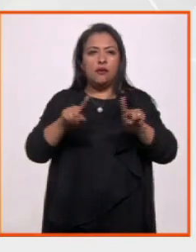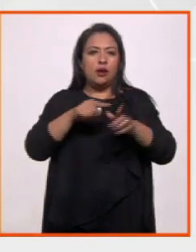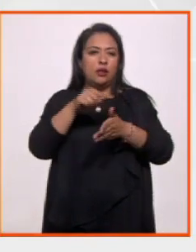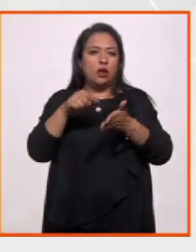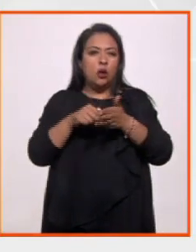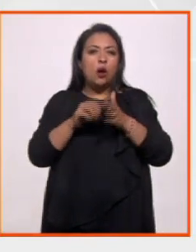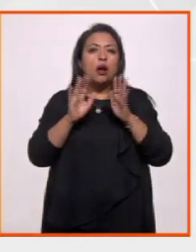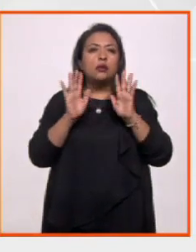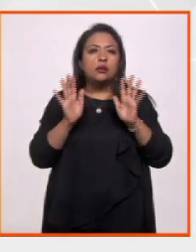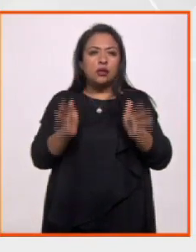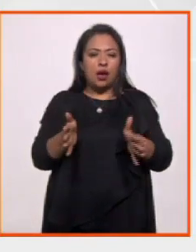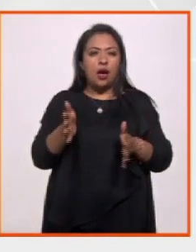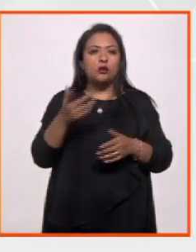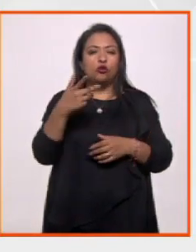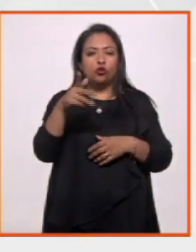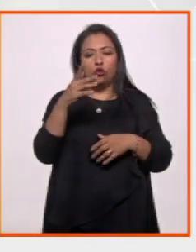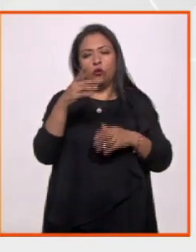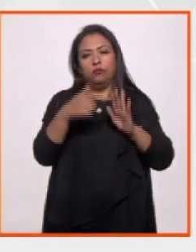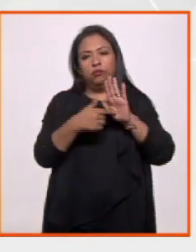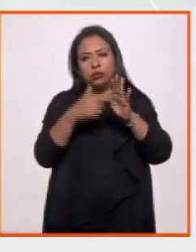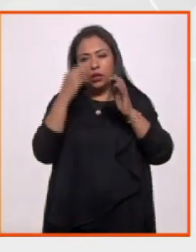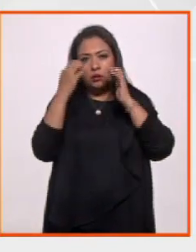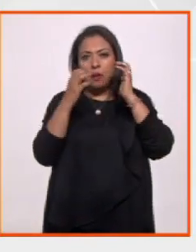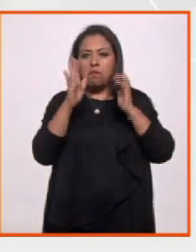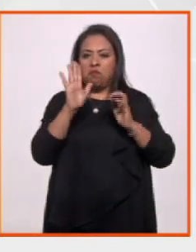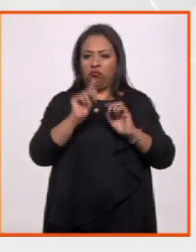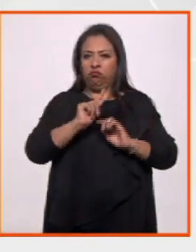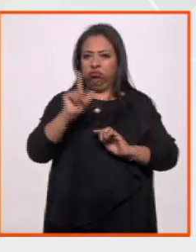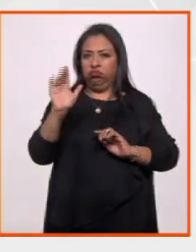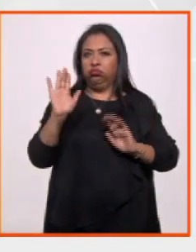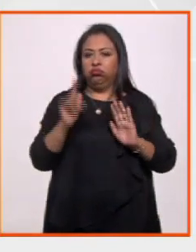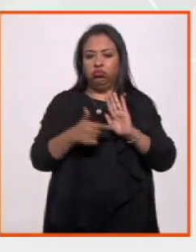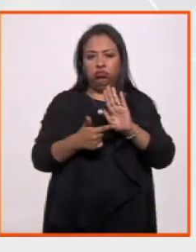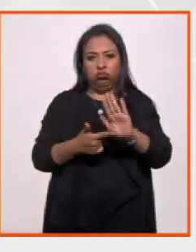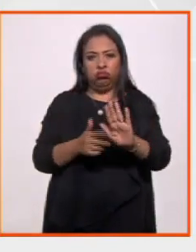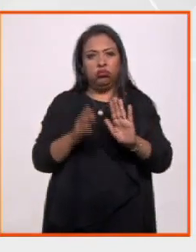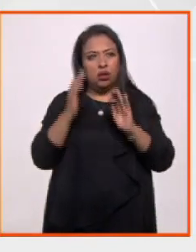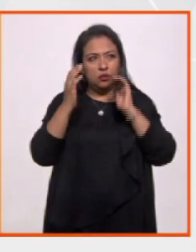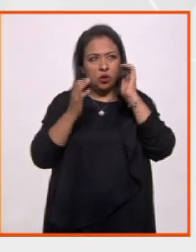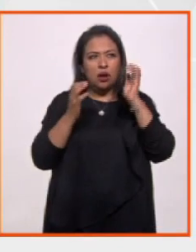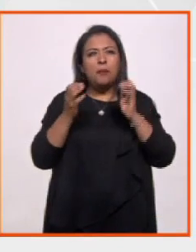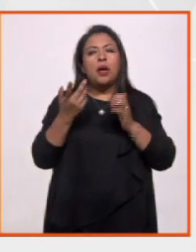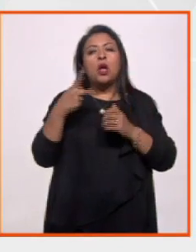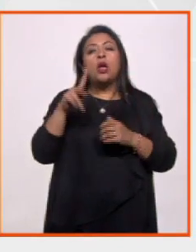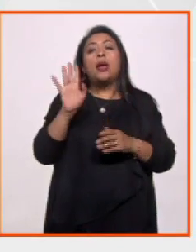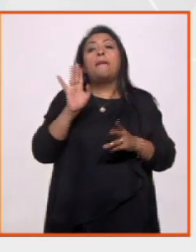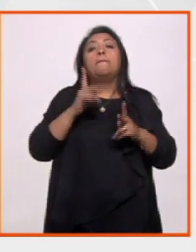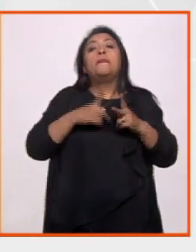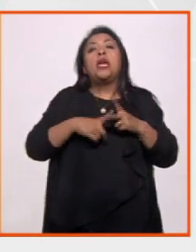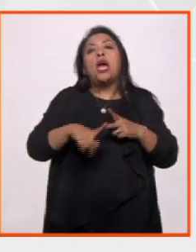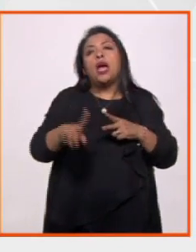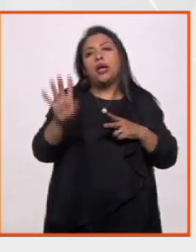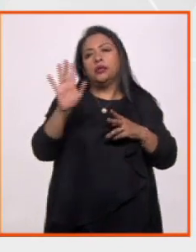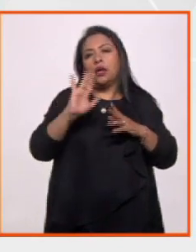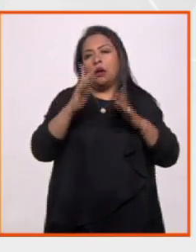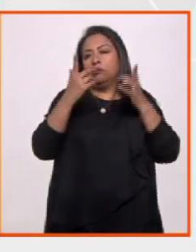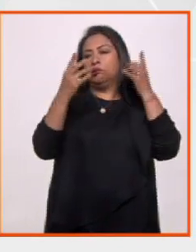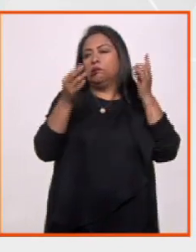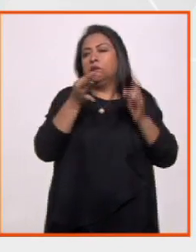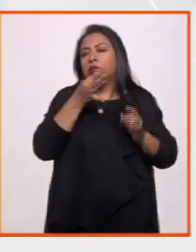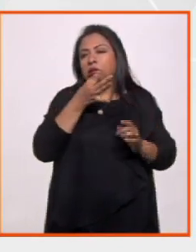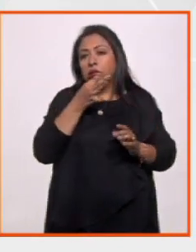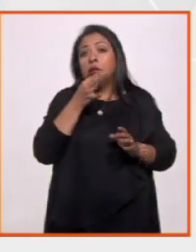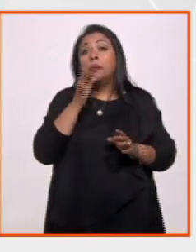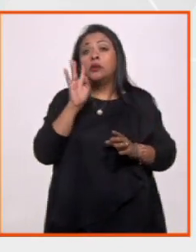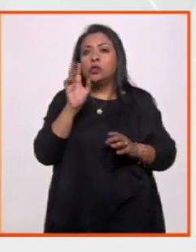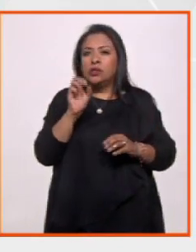donde ya lo que se exhibe son de profesionales y ellos aún están por serlo, apenas van a egresar, pero